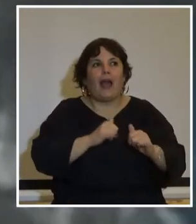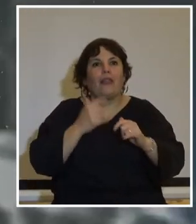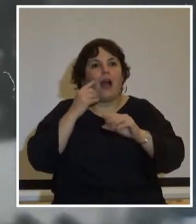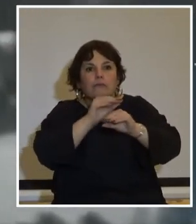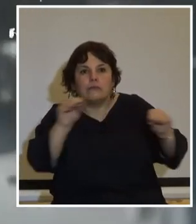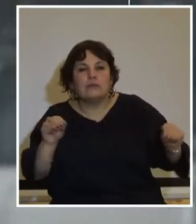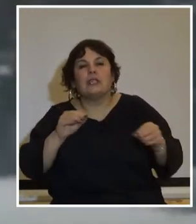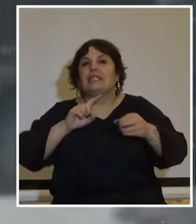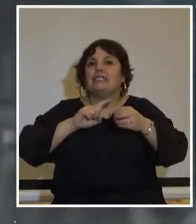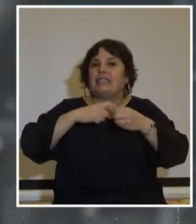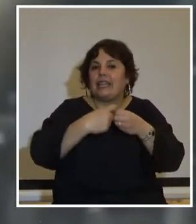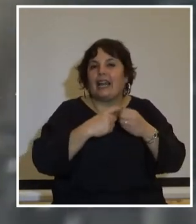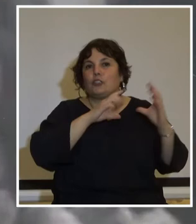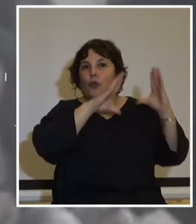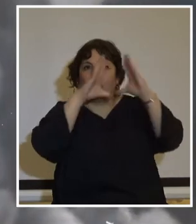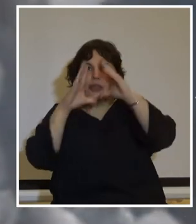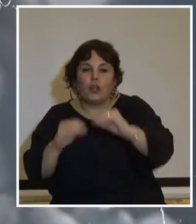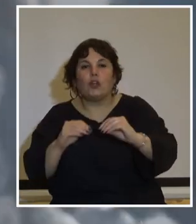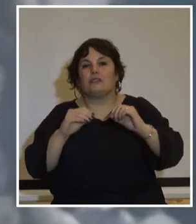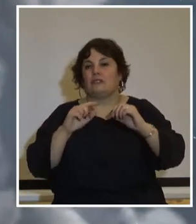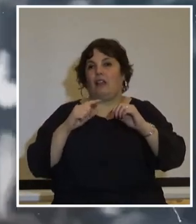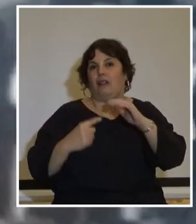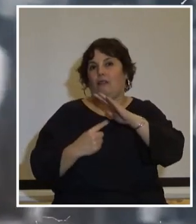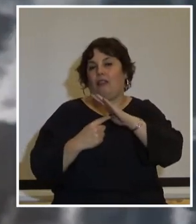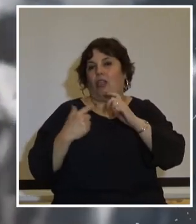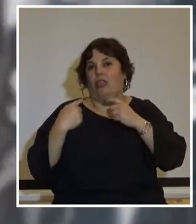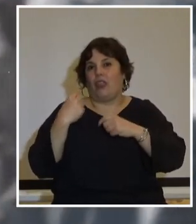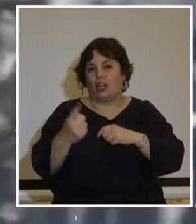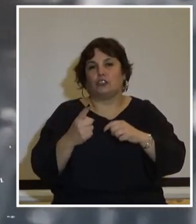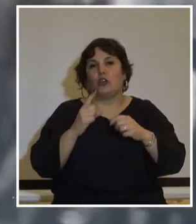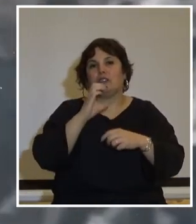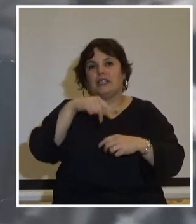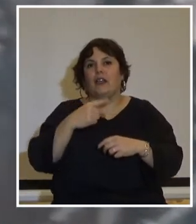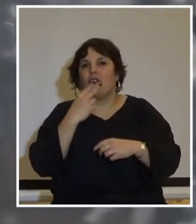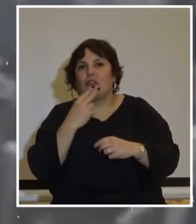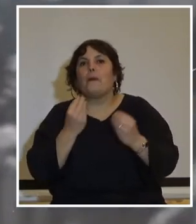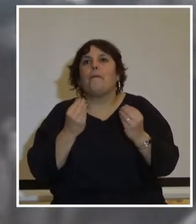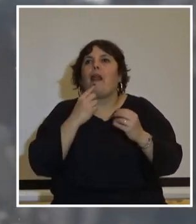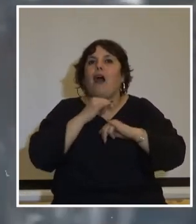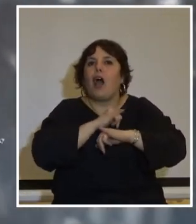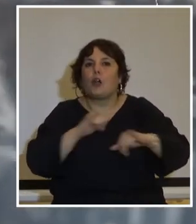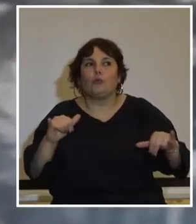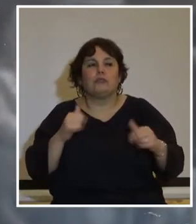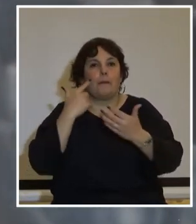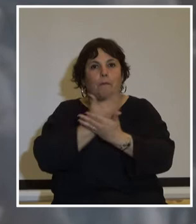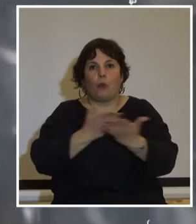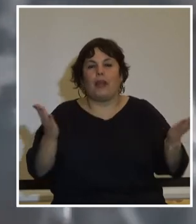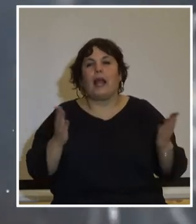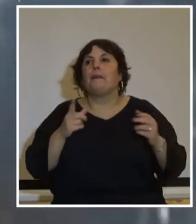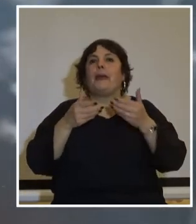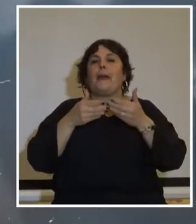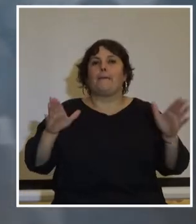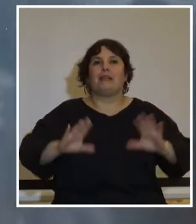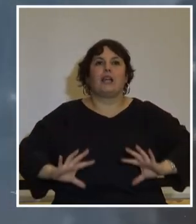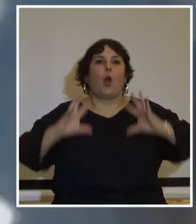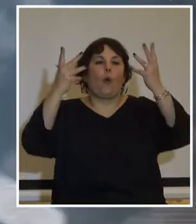sindicatos. Y por la noche, se reunió la dirección de la central en el sindicato del vidrio para anunciar públicamente el inicio de la